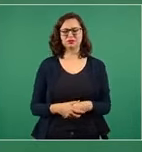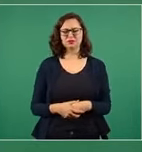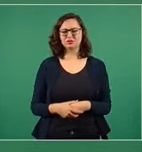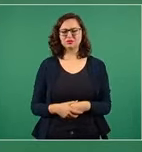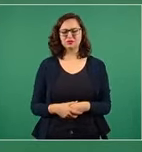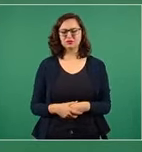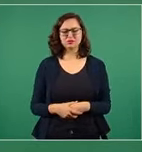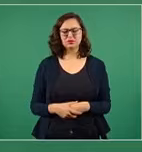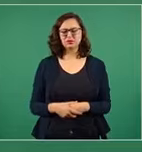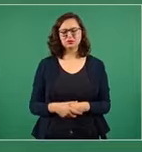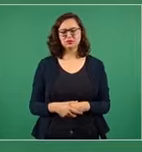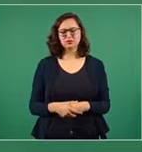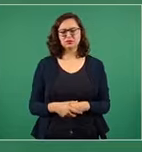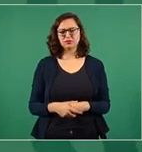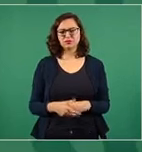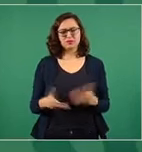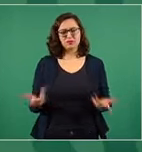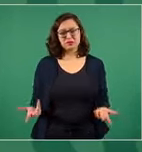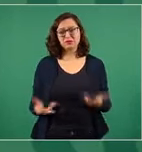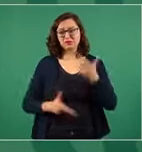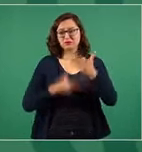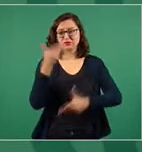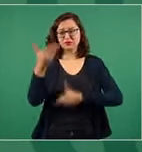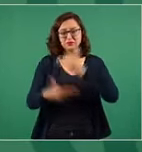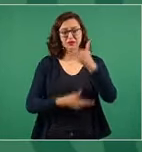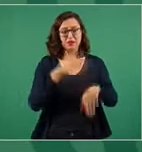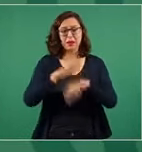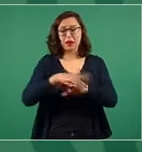Eso genera muchos problemas.